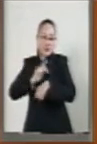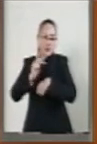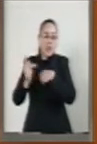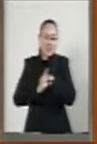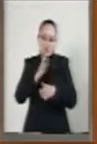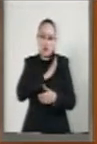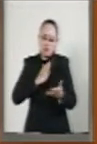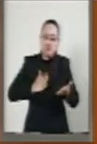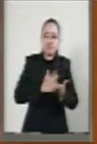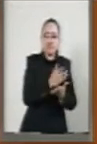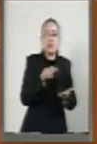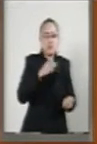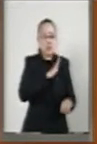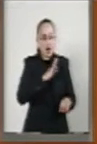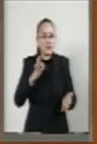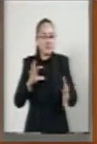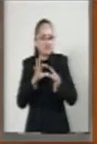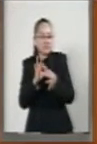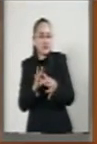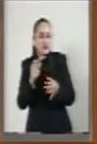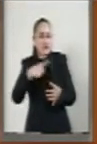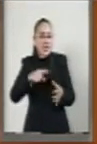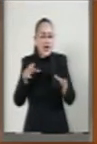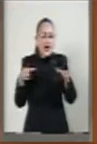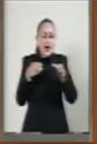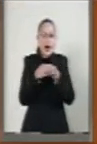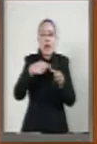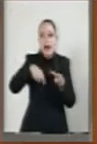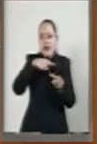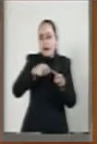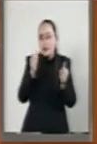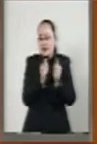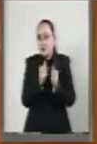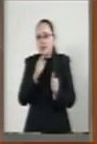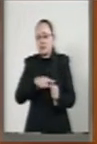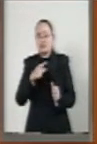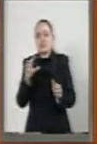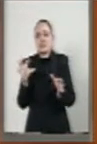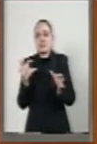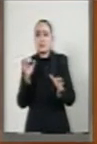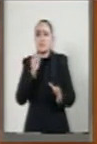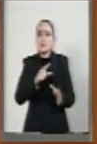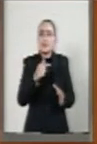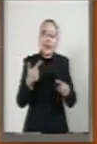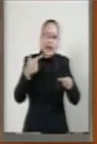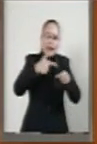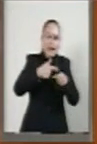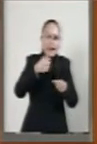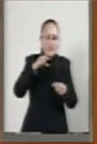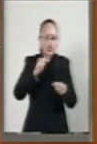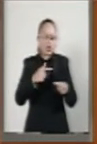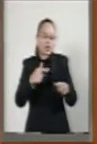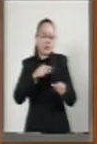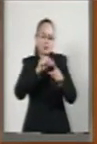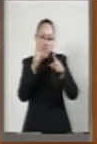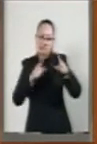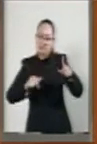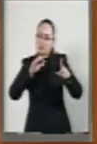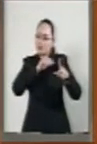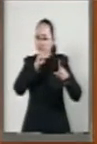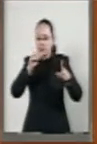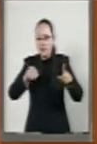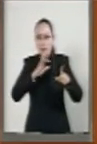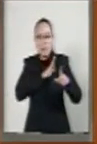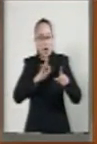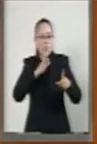intervenir y estar y poder estar vinculados con las instalaciones de gasolineras a lo largo y ancho del territorio